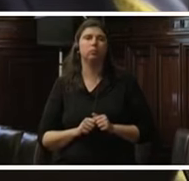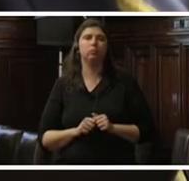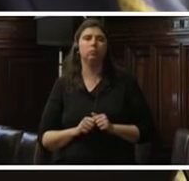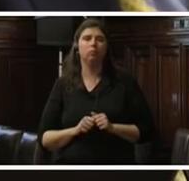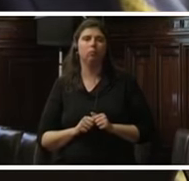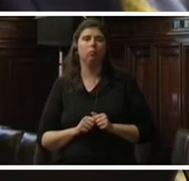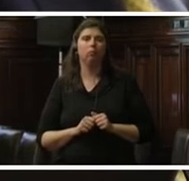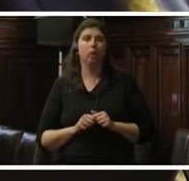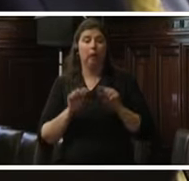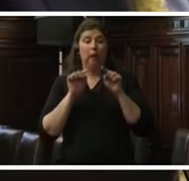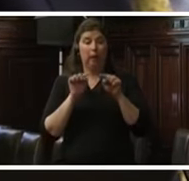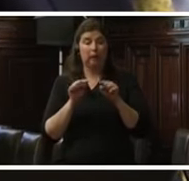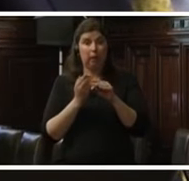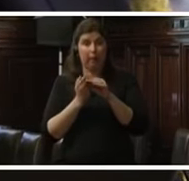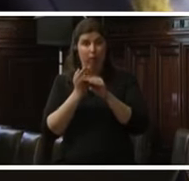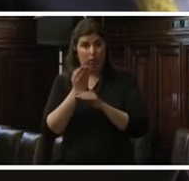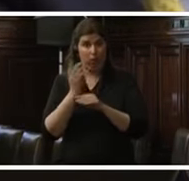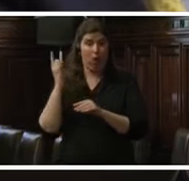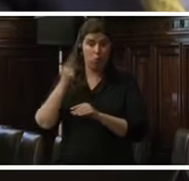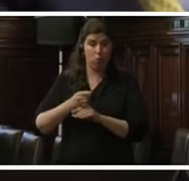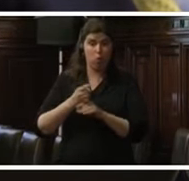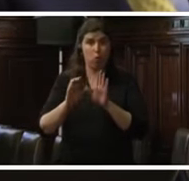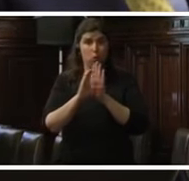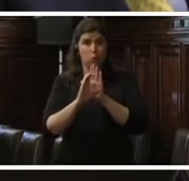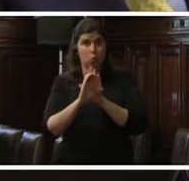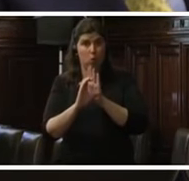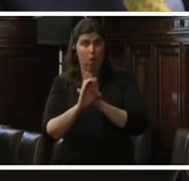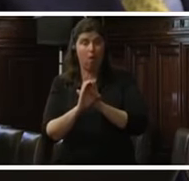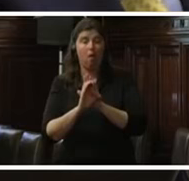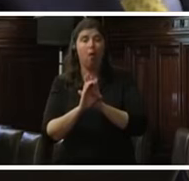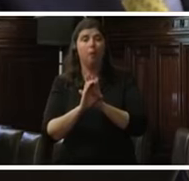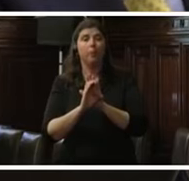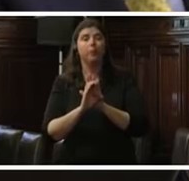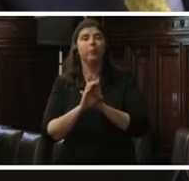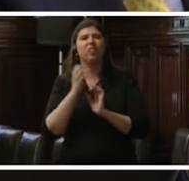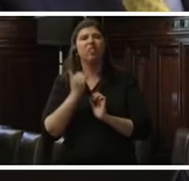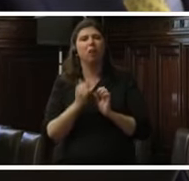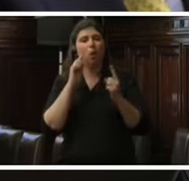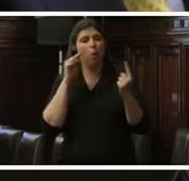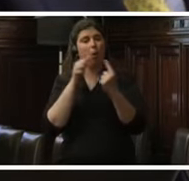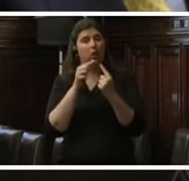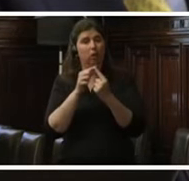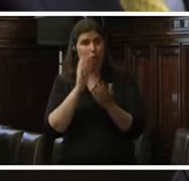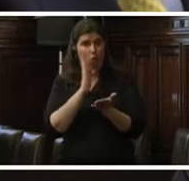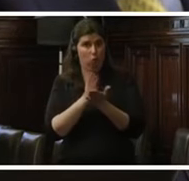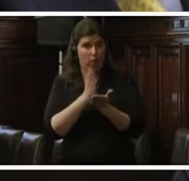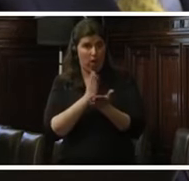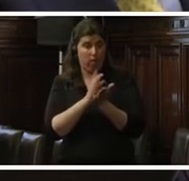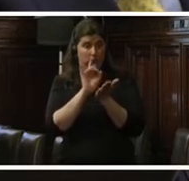Este pedido de acusación constitucional no sólo tiene como objetivo final destituirnos,